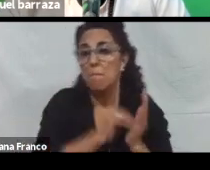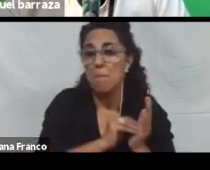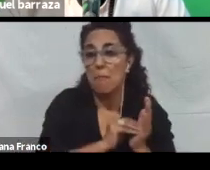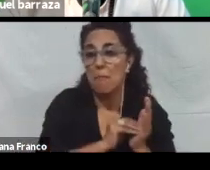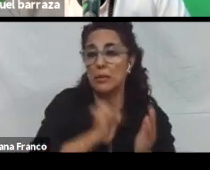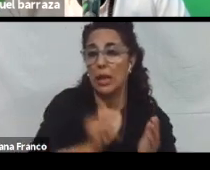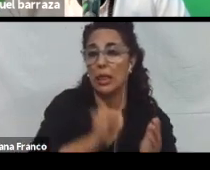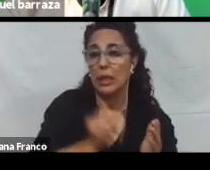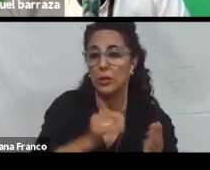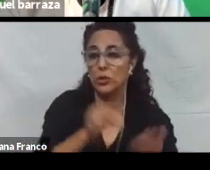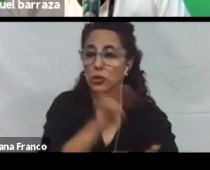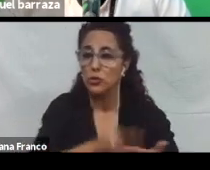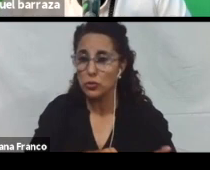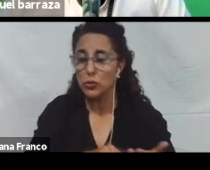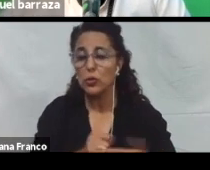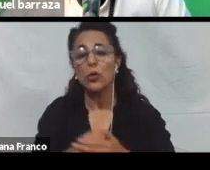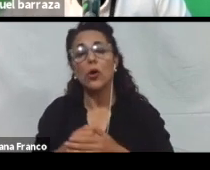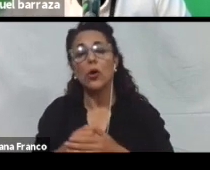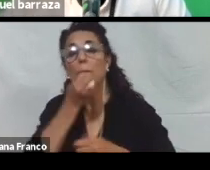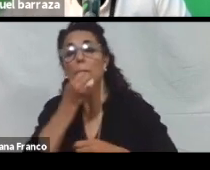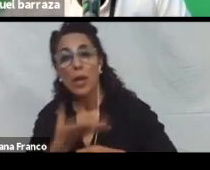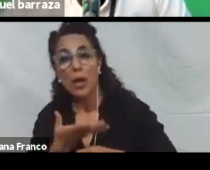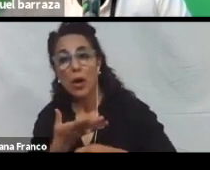querés mejorar la información de la tabla.